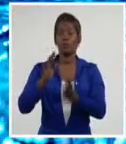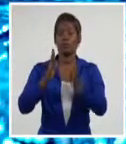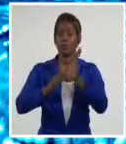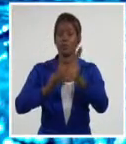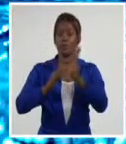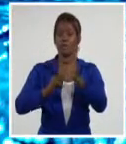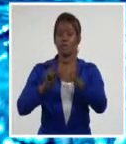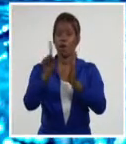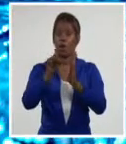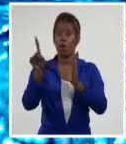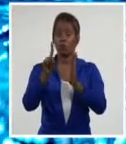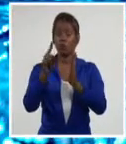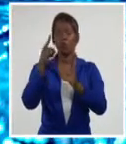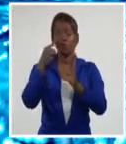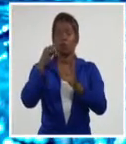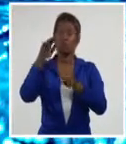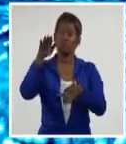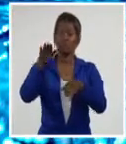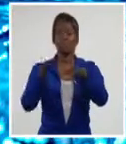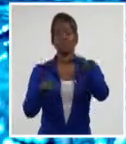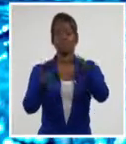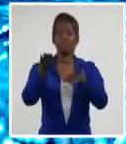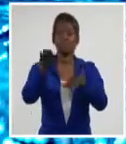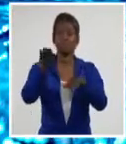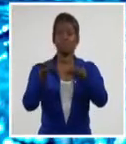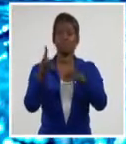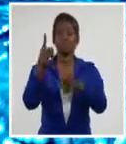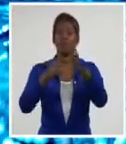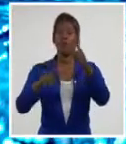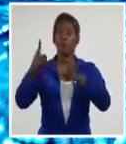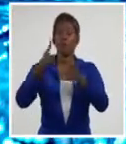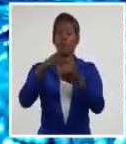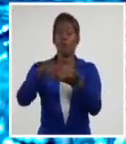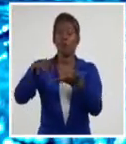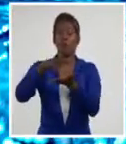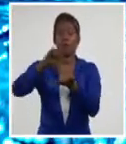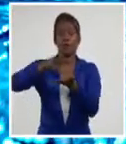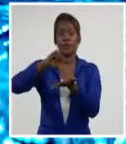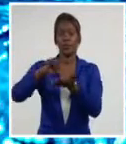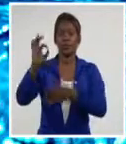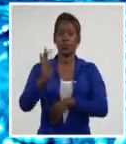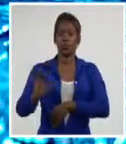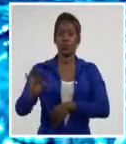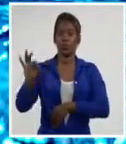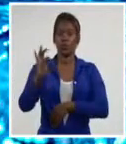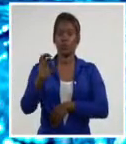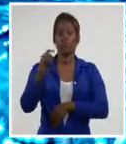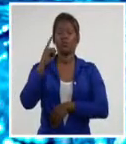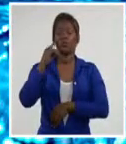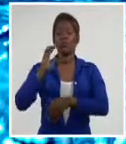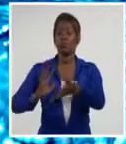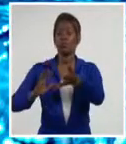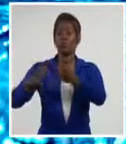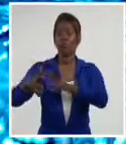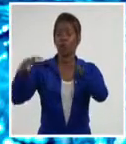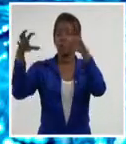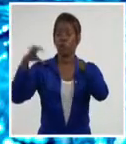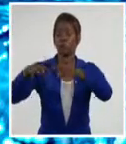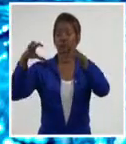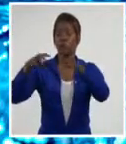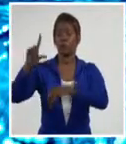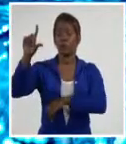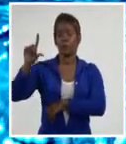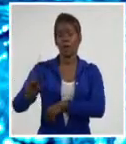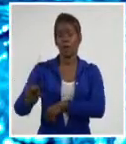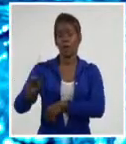considerar desfavorable. En las regiones central y oriental la situación es mucho peor, pues solo los registros alcanzan el